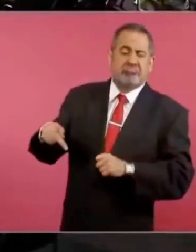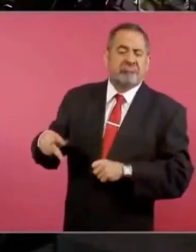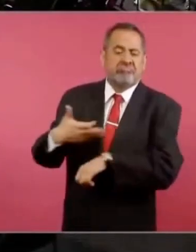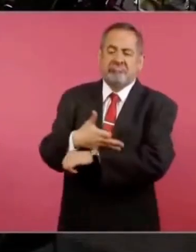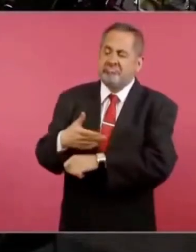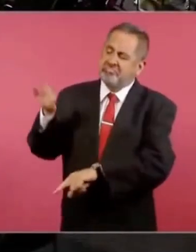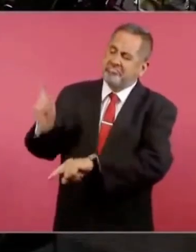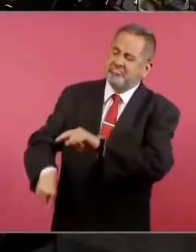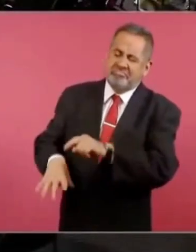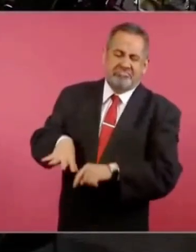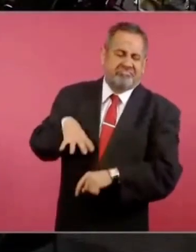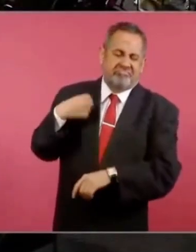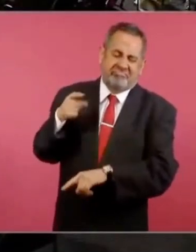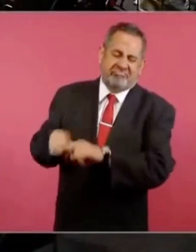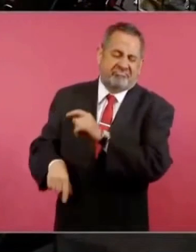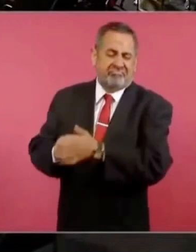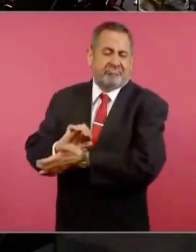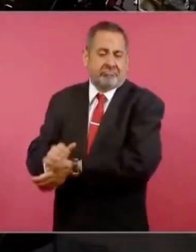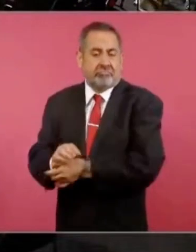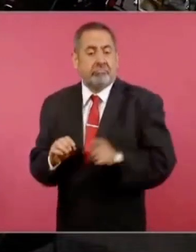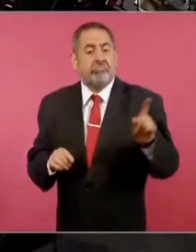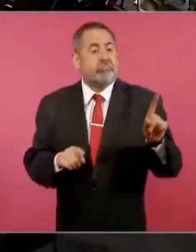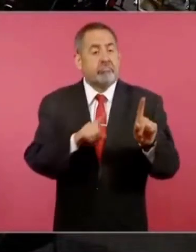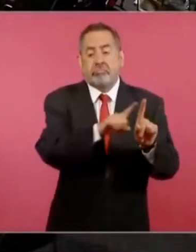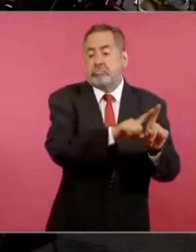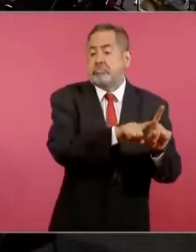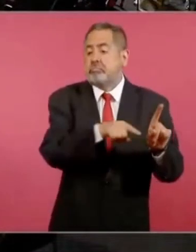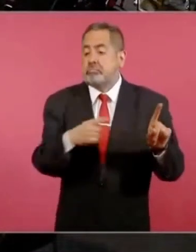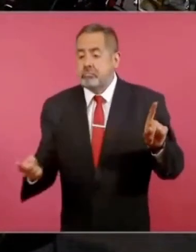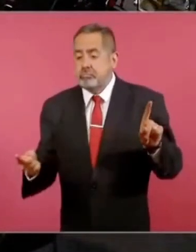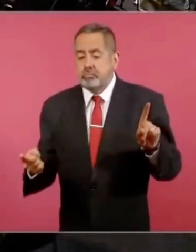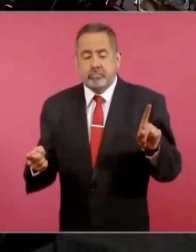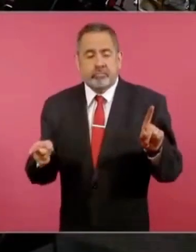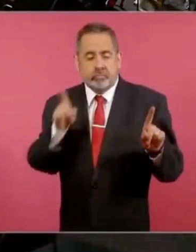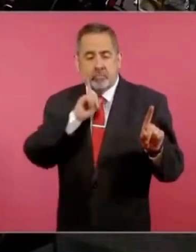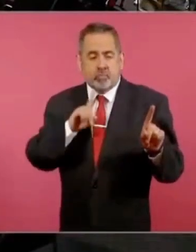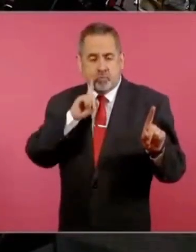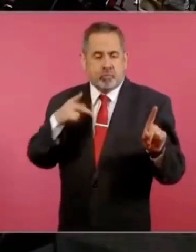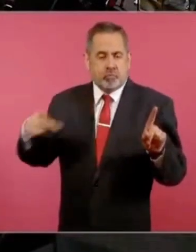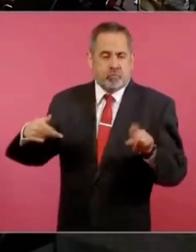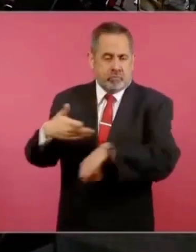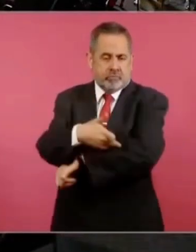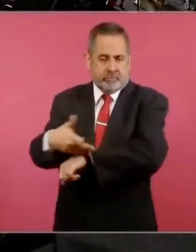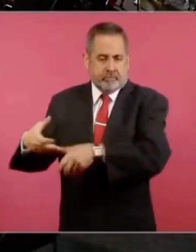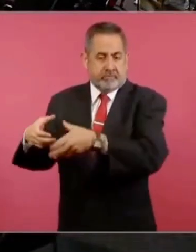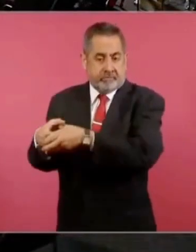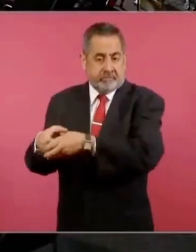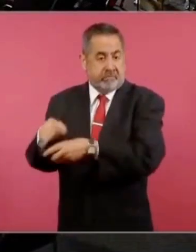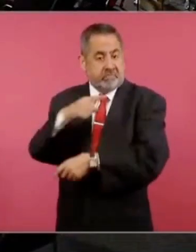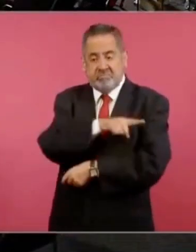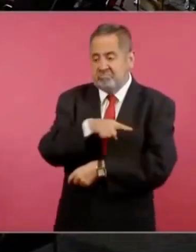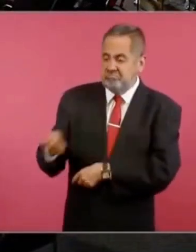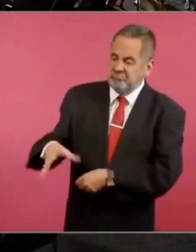una mujer cercana a Villa.